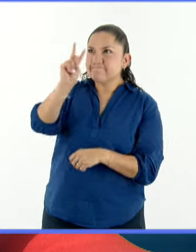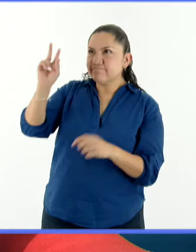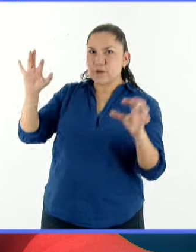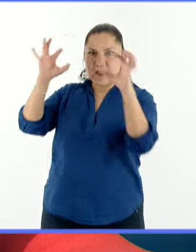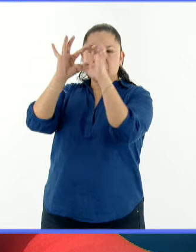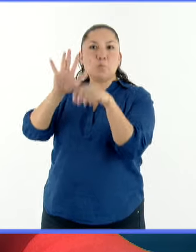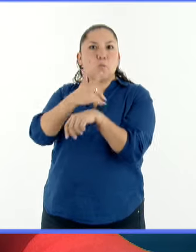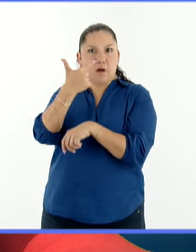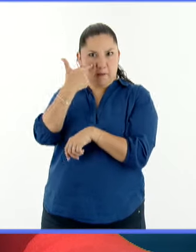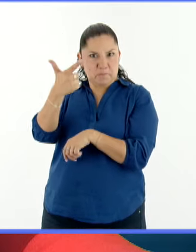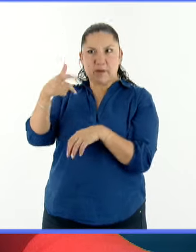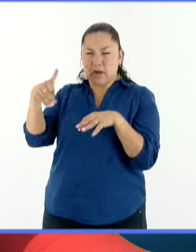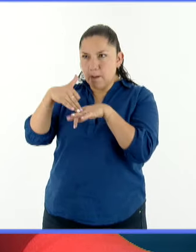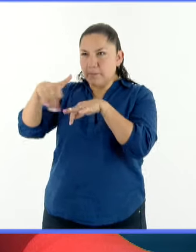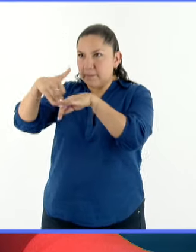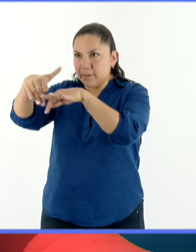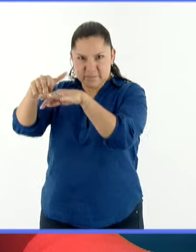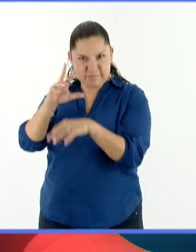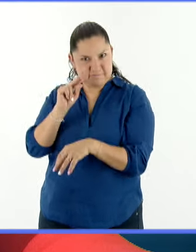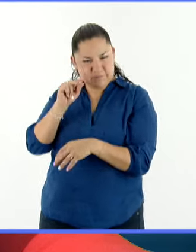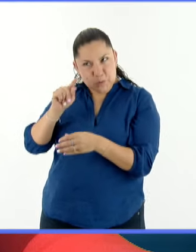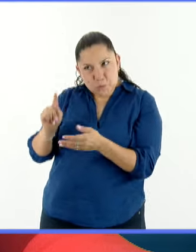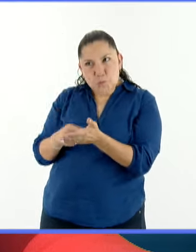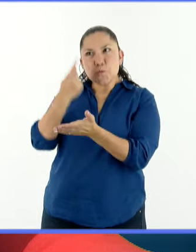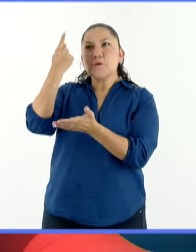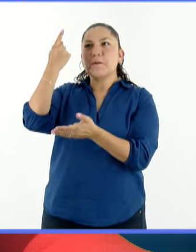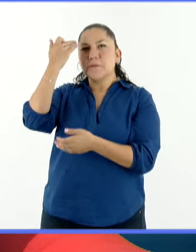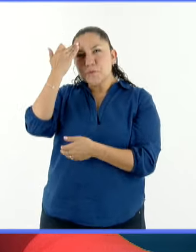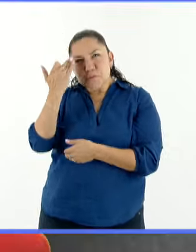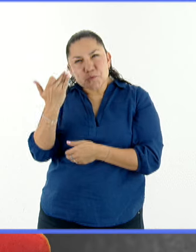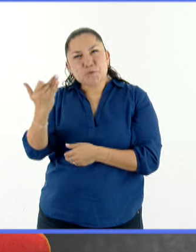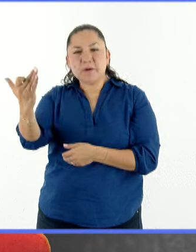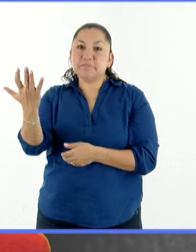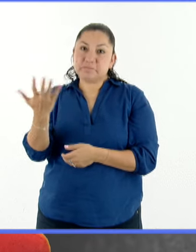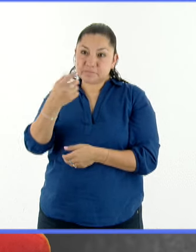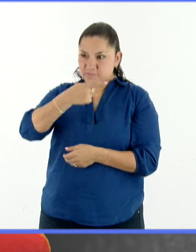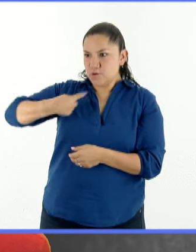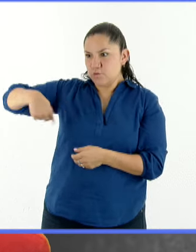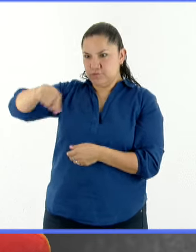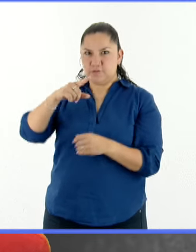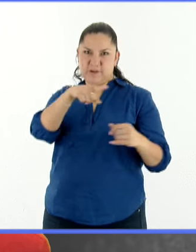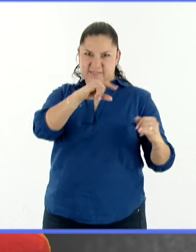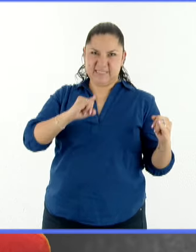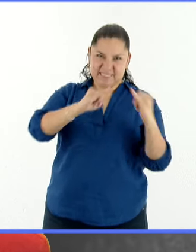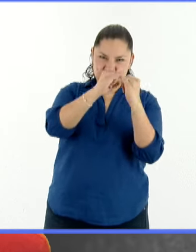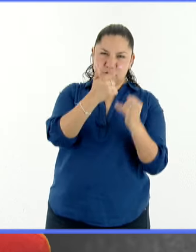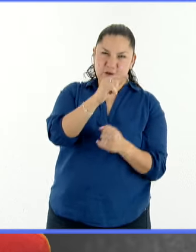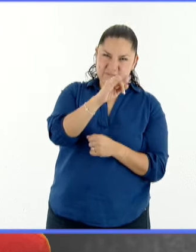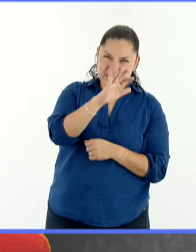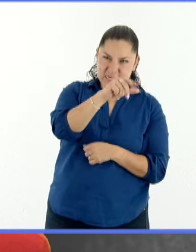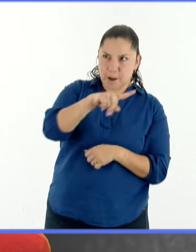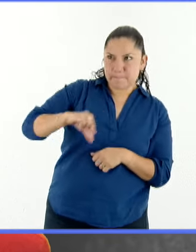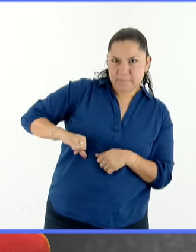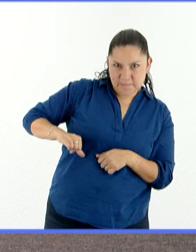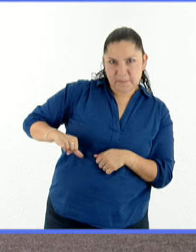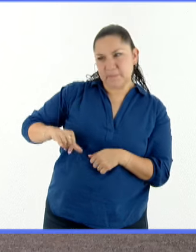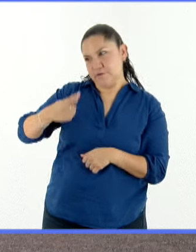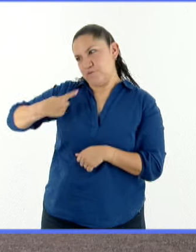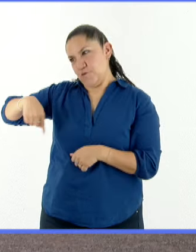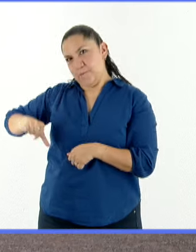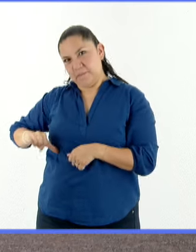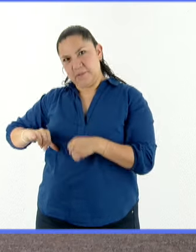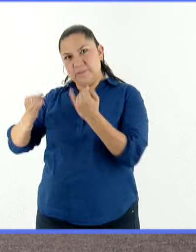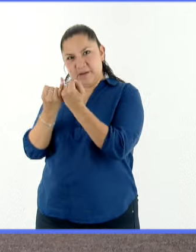decíamos, sorprende a la comunidad científica y a la sociedad en general. Doctor Alberto Flandes, del Instituto de Geofísica de nuestra universidad, nos vemos el lunes